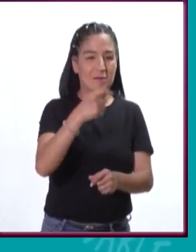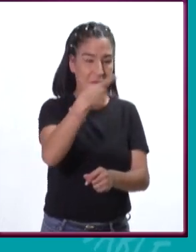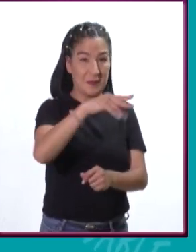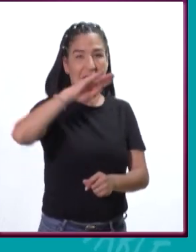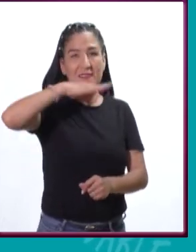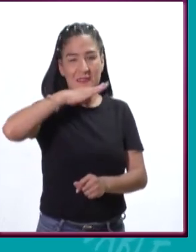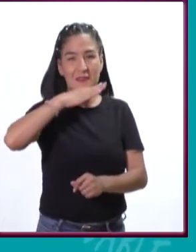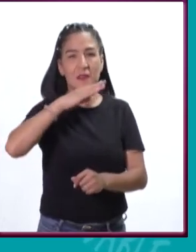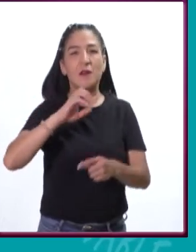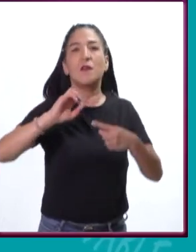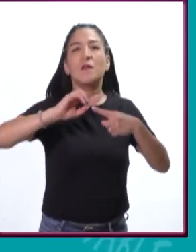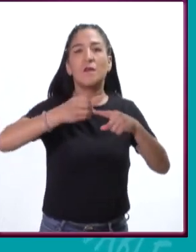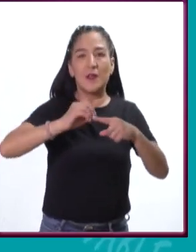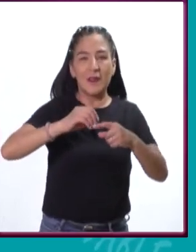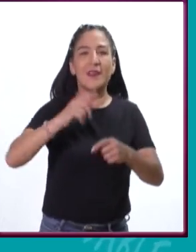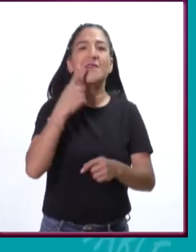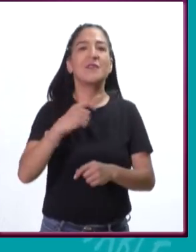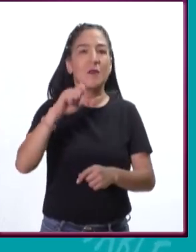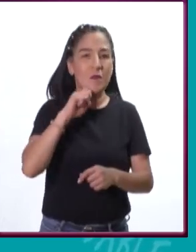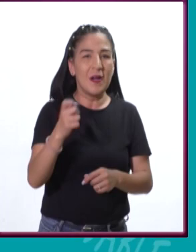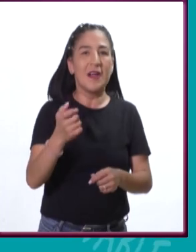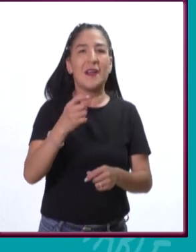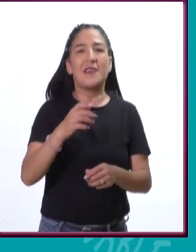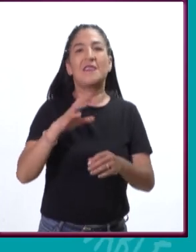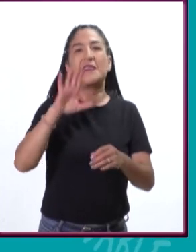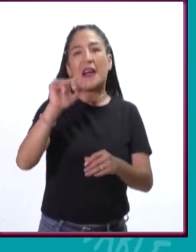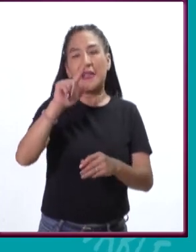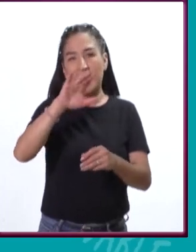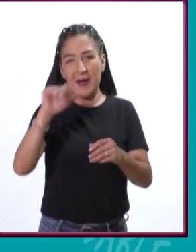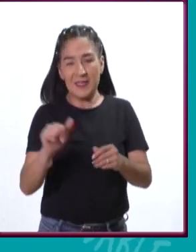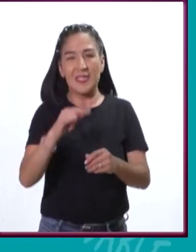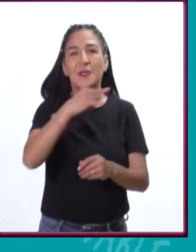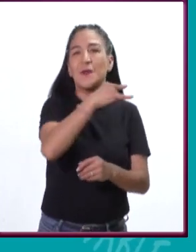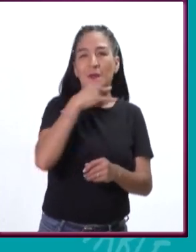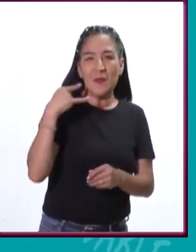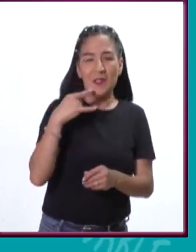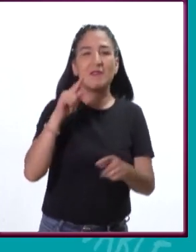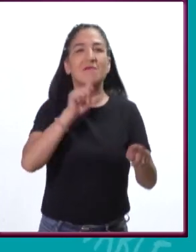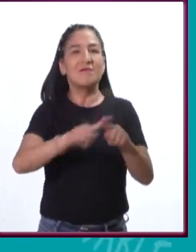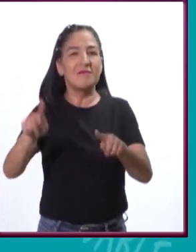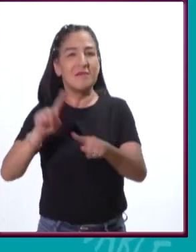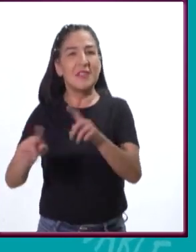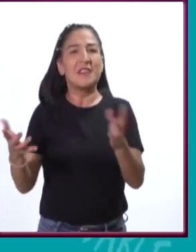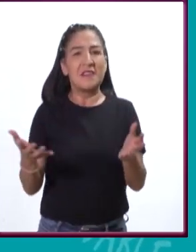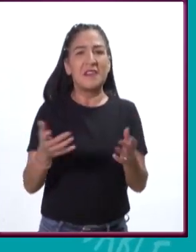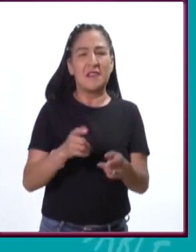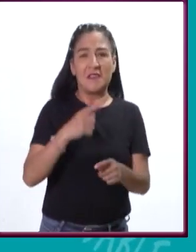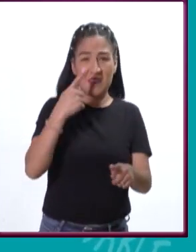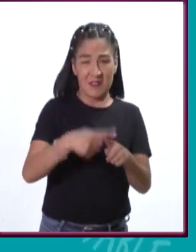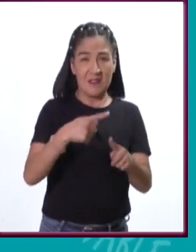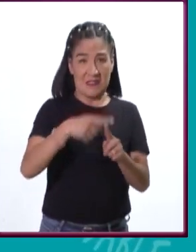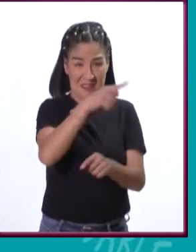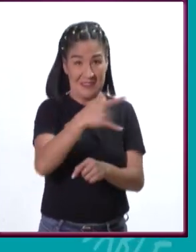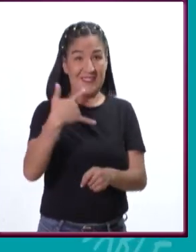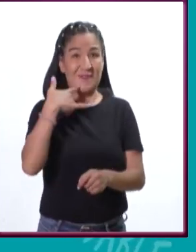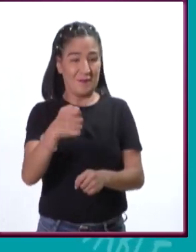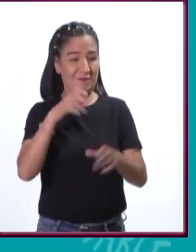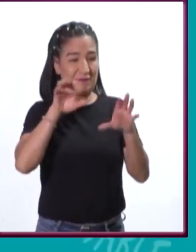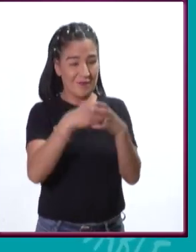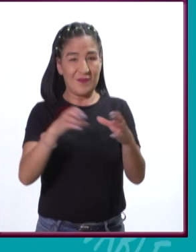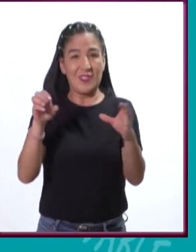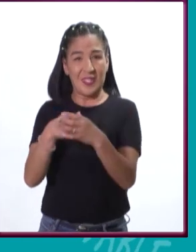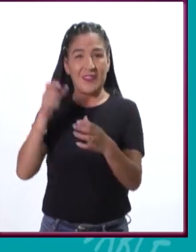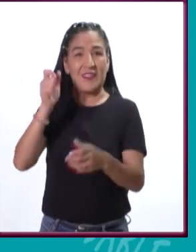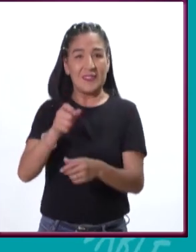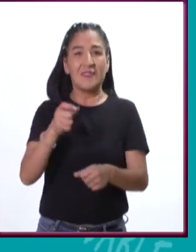para este país. ¿Quién ha mantenido la diversidad? Así como hay 59 razas nativas de